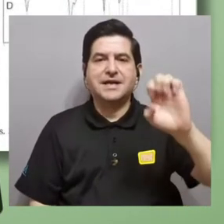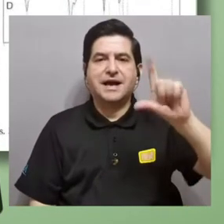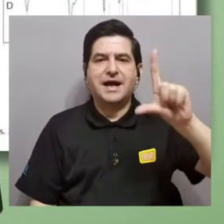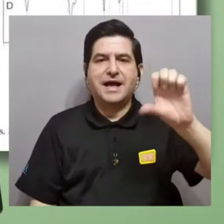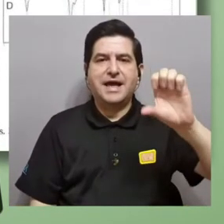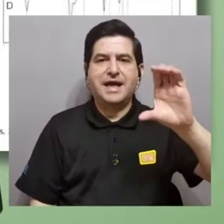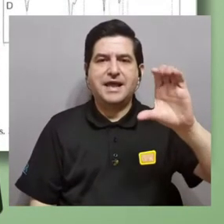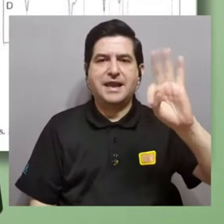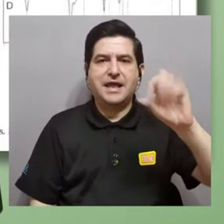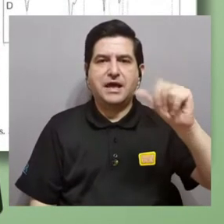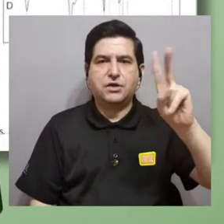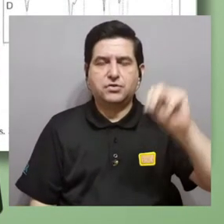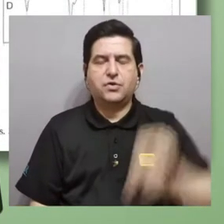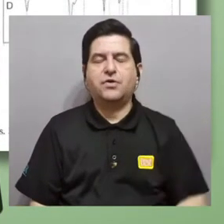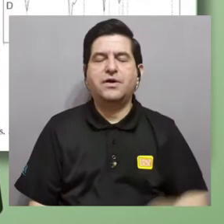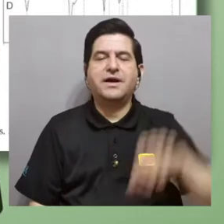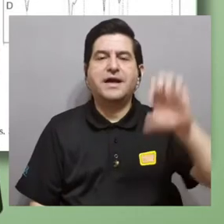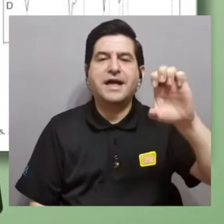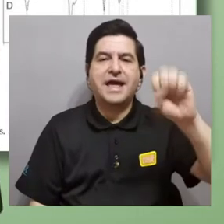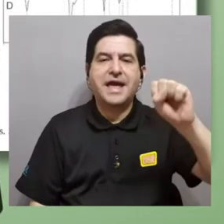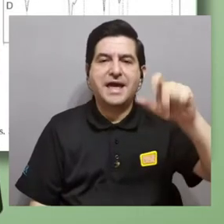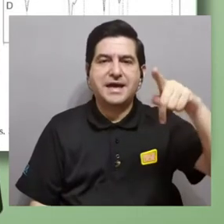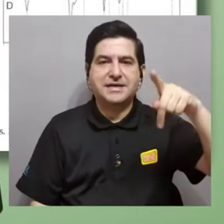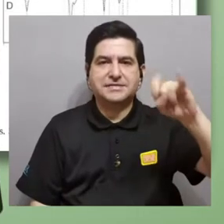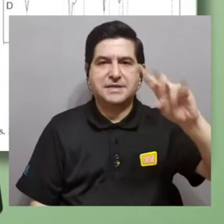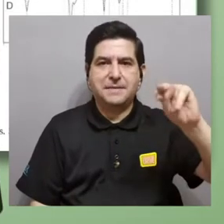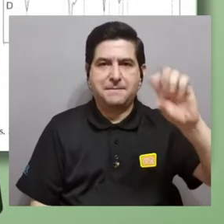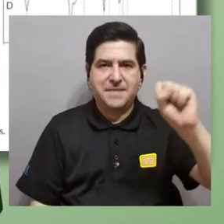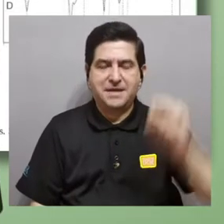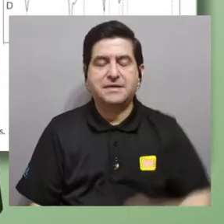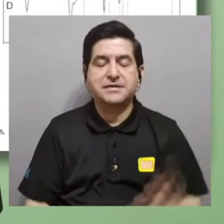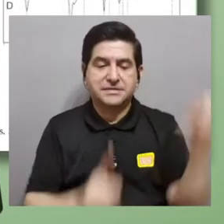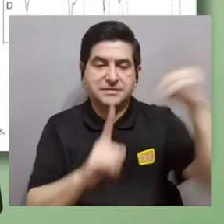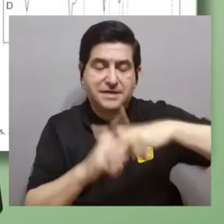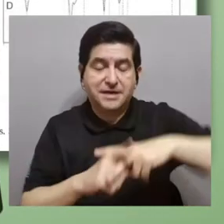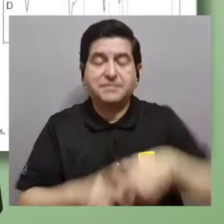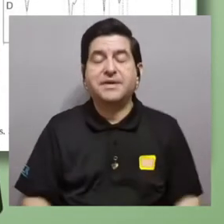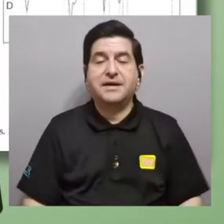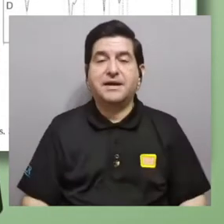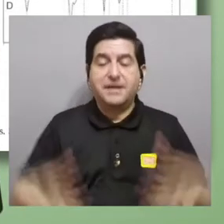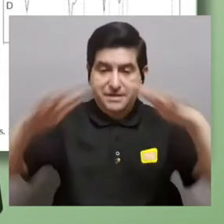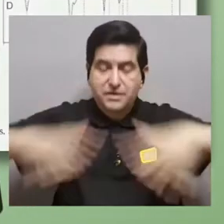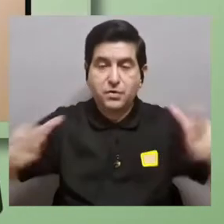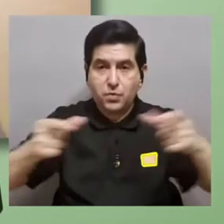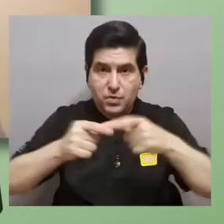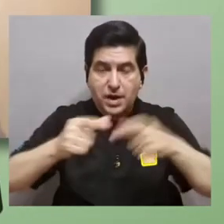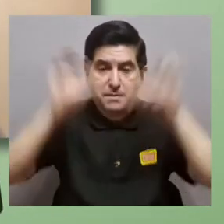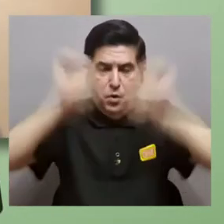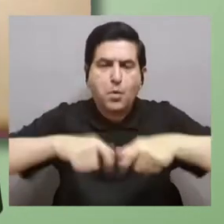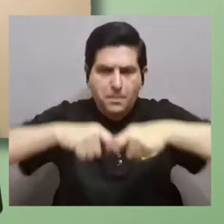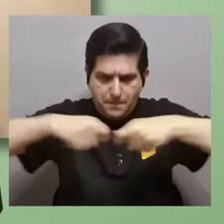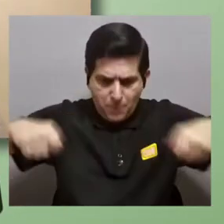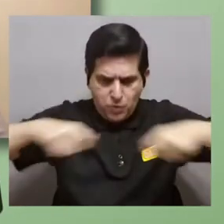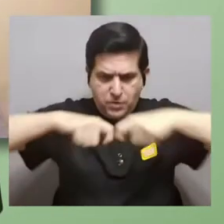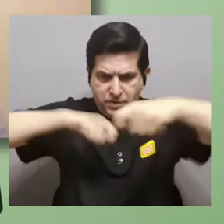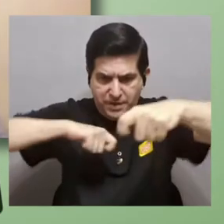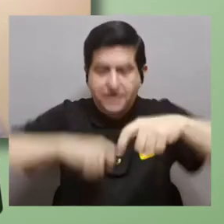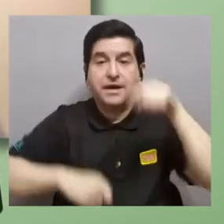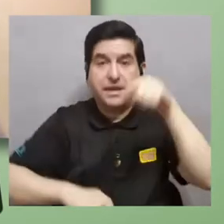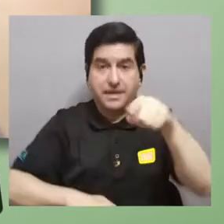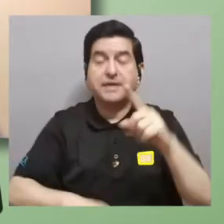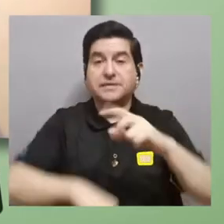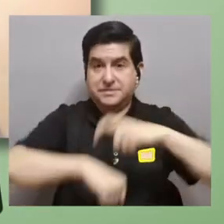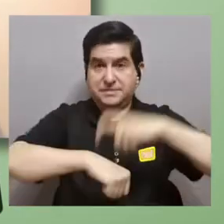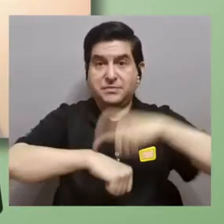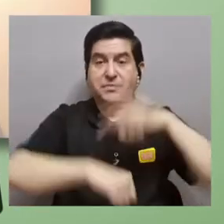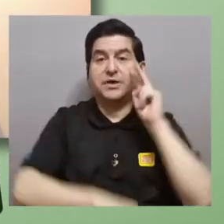los electrones, que se llaman los espines. Tienen un movimiento en particular a la hora de aplicar un campo magnético que uno puede medir, que